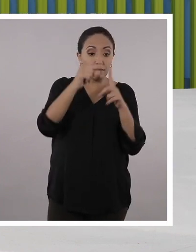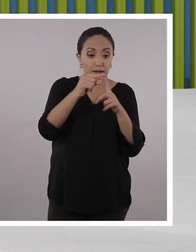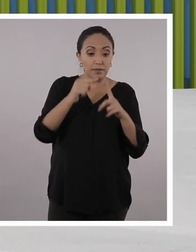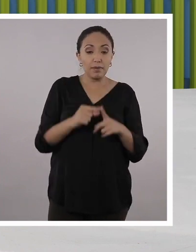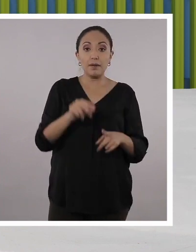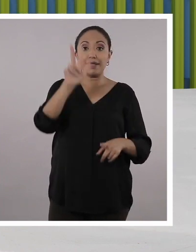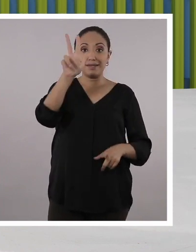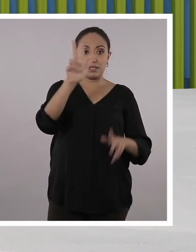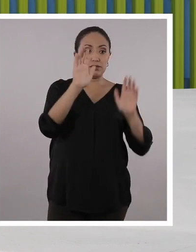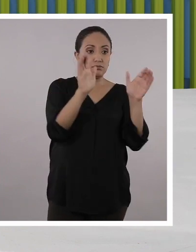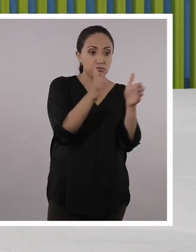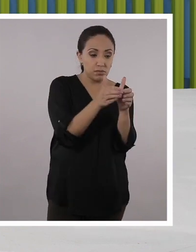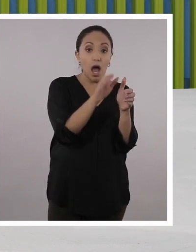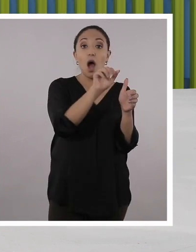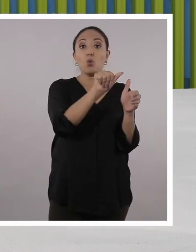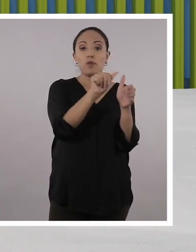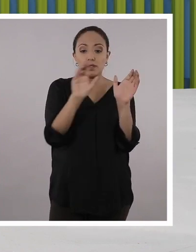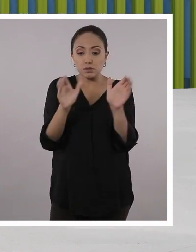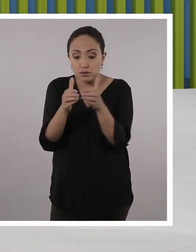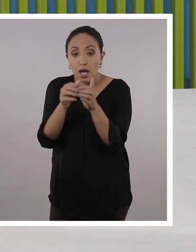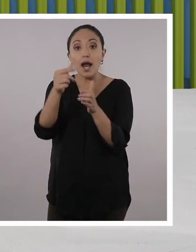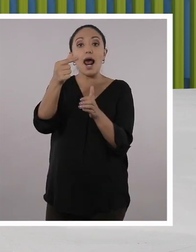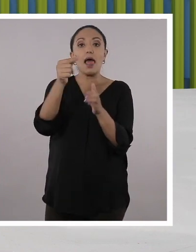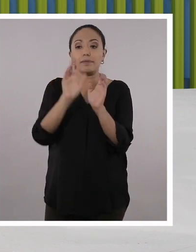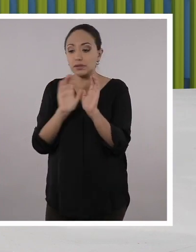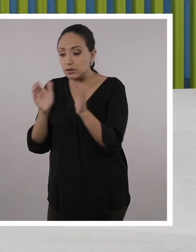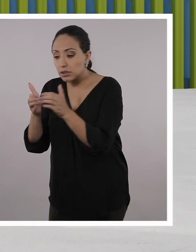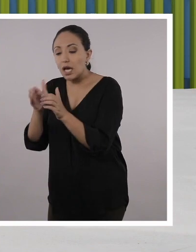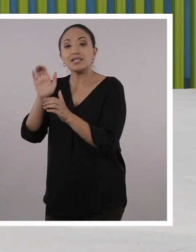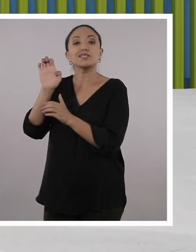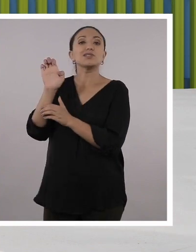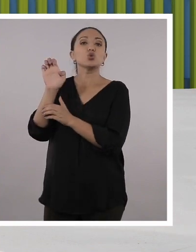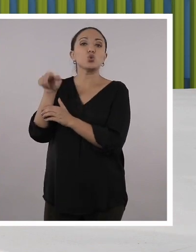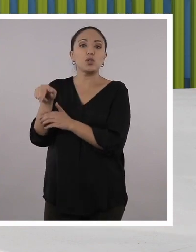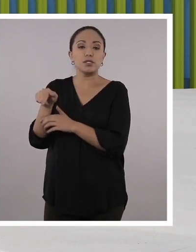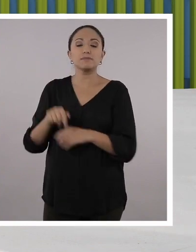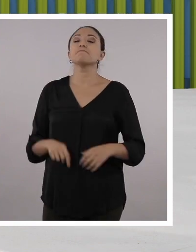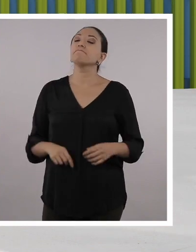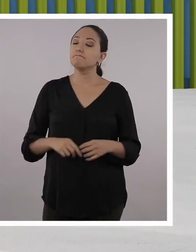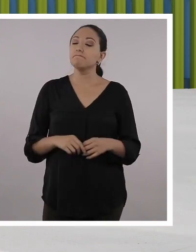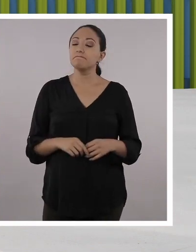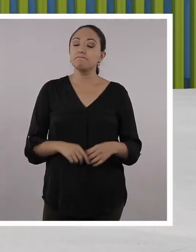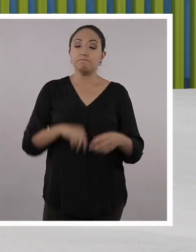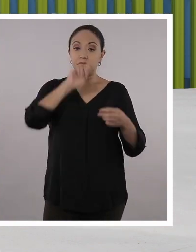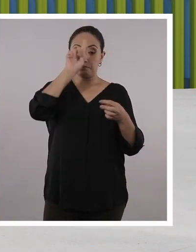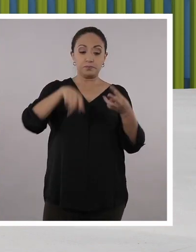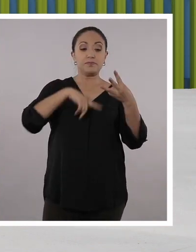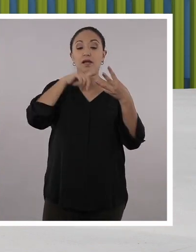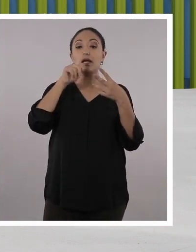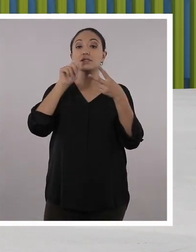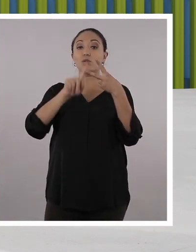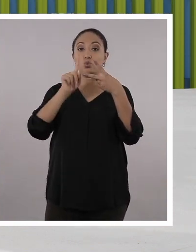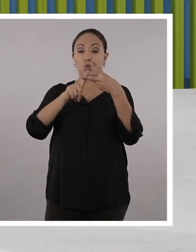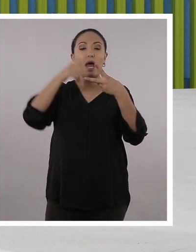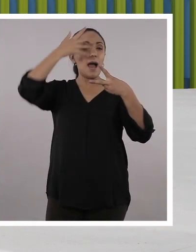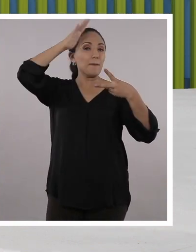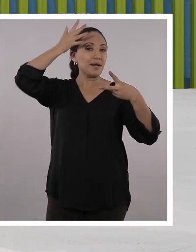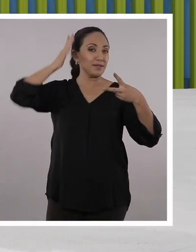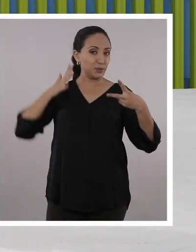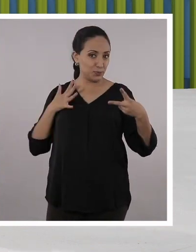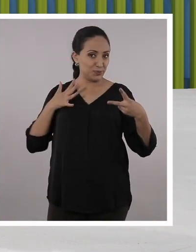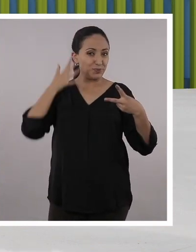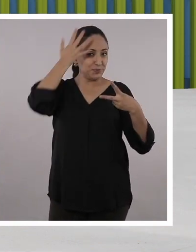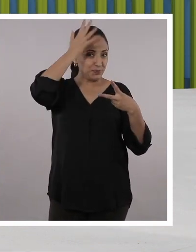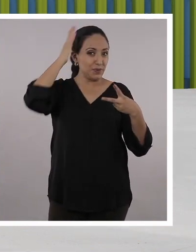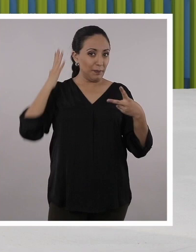clasifican en agudas, graves y esdrújulas. Correcto. Vamos con la segunda parte del semáforo. Muy bien. Con el color